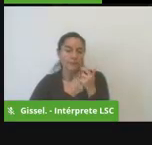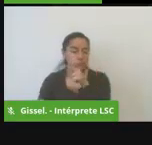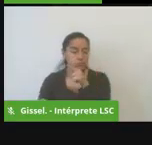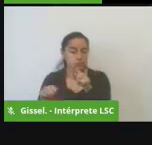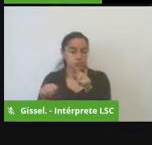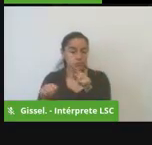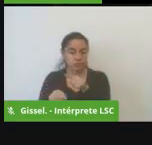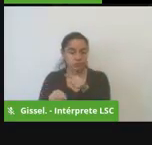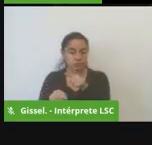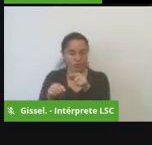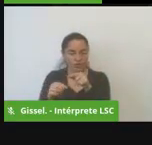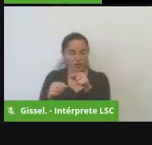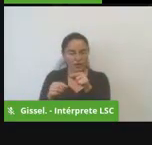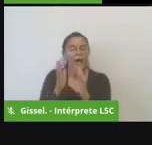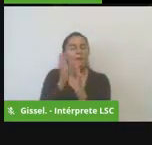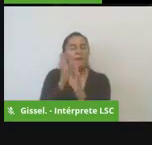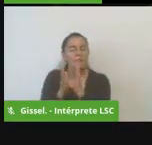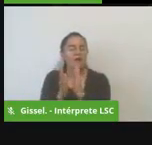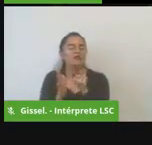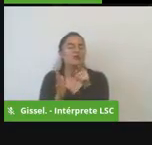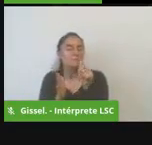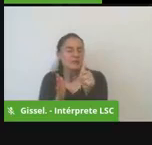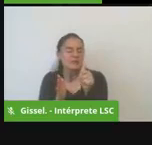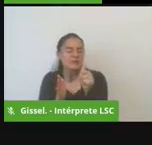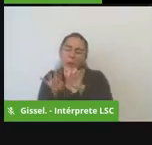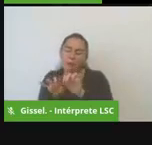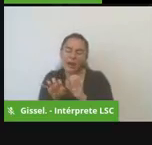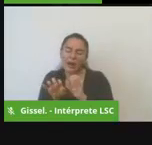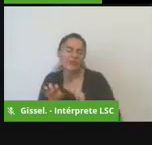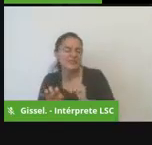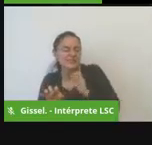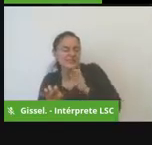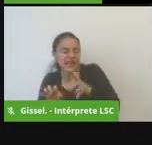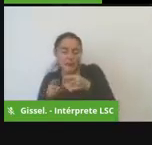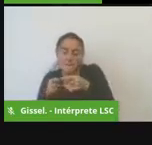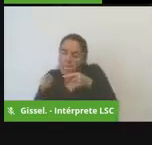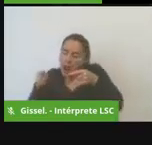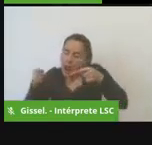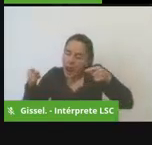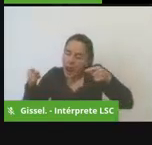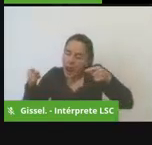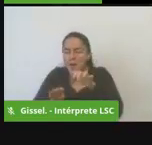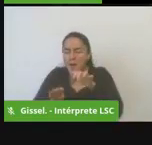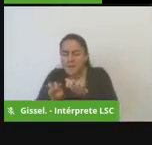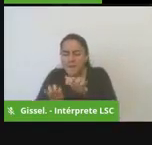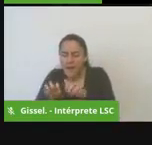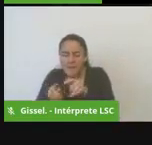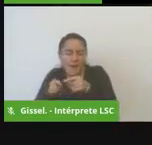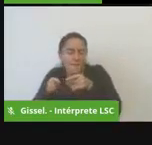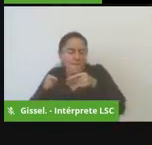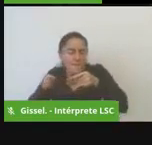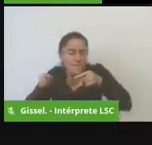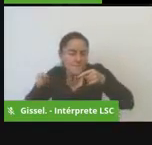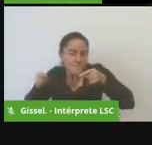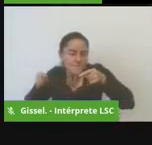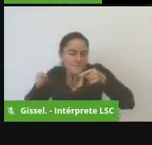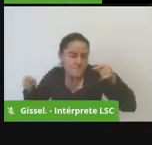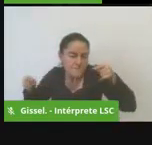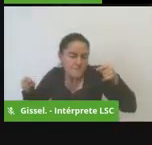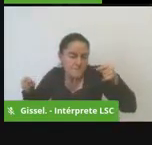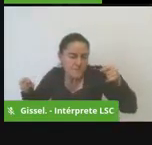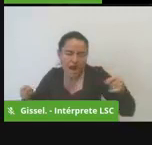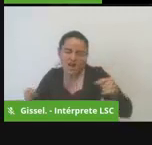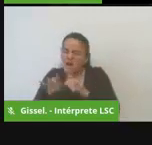la descripción de los hechos recuerden entre más detallada sea la información entre más precisa sea la